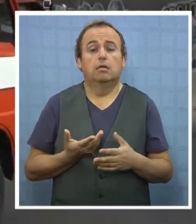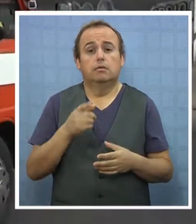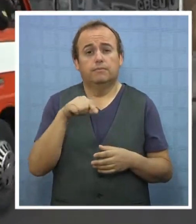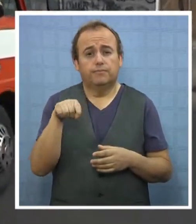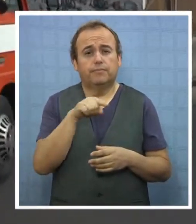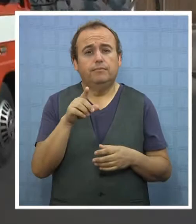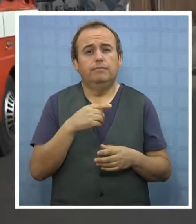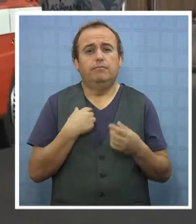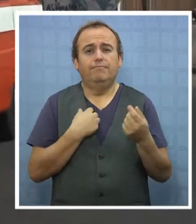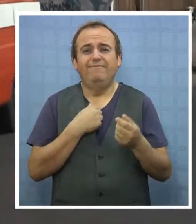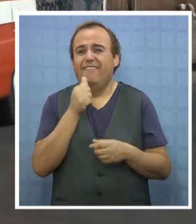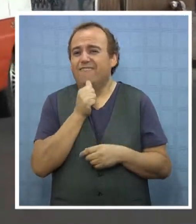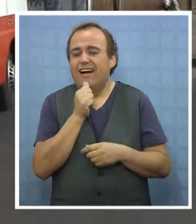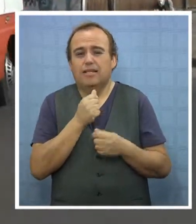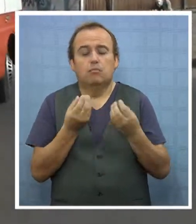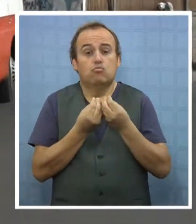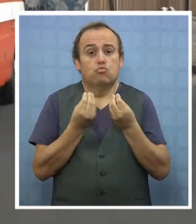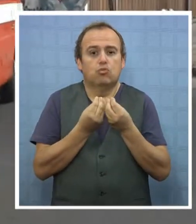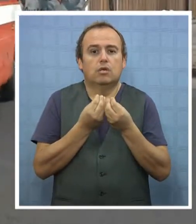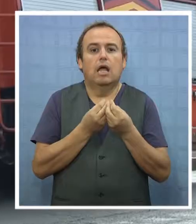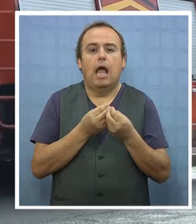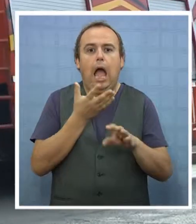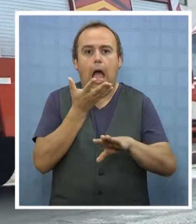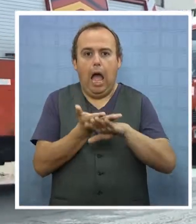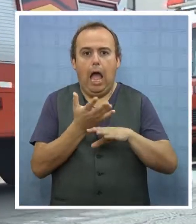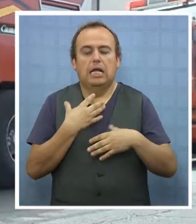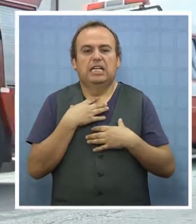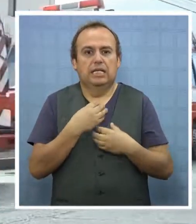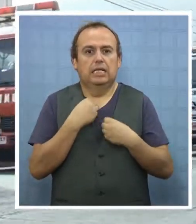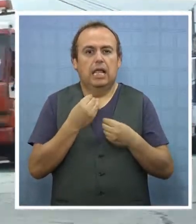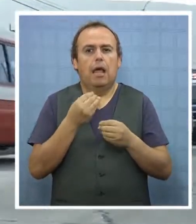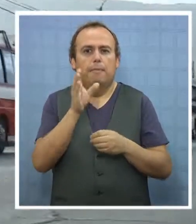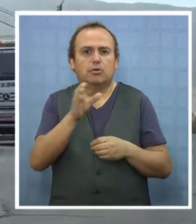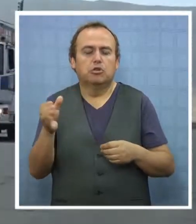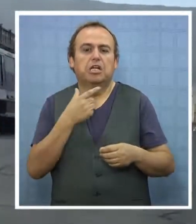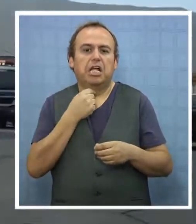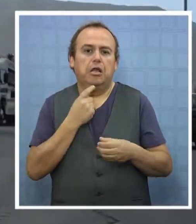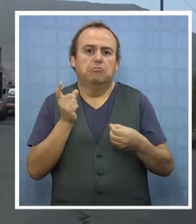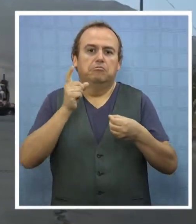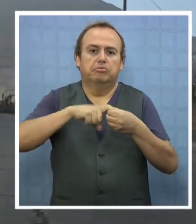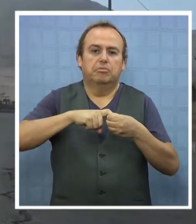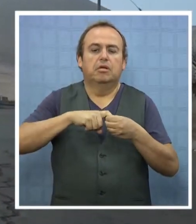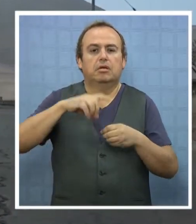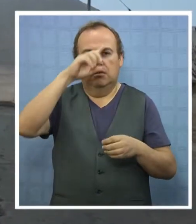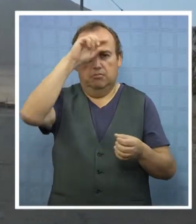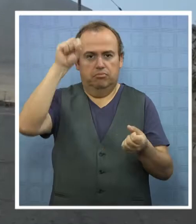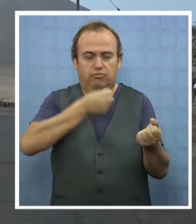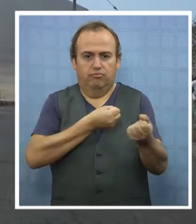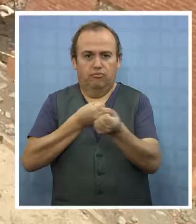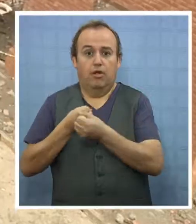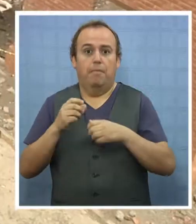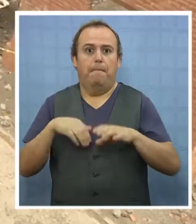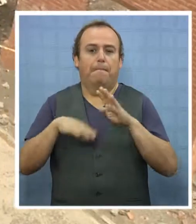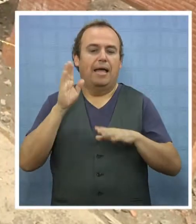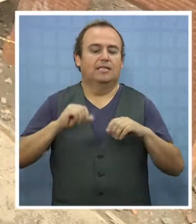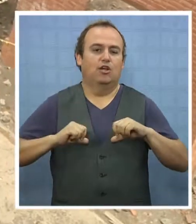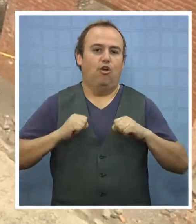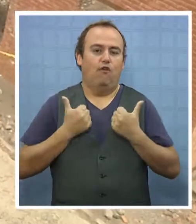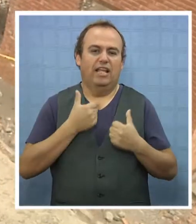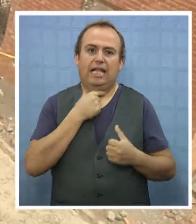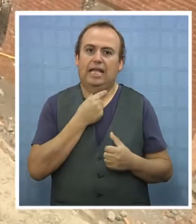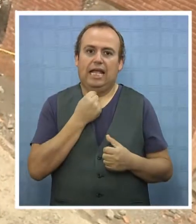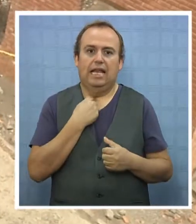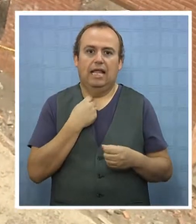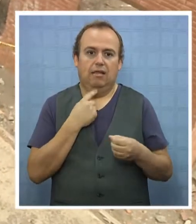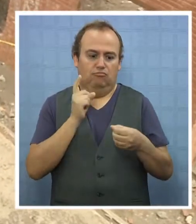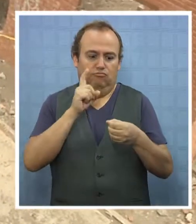y pese a estas carencias, existe mucho interés por pertenecer al Cuerpo de Bomberos, especialmente por parte de los jóvenes. Dentro de